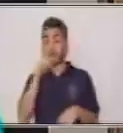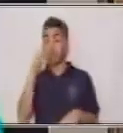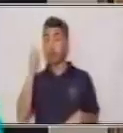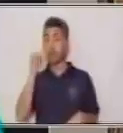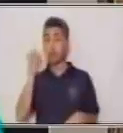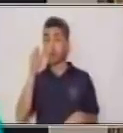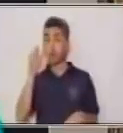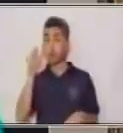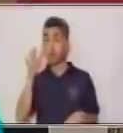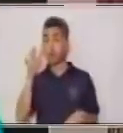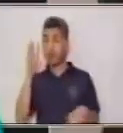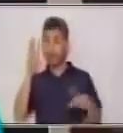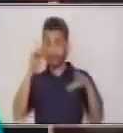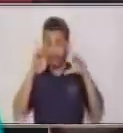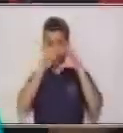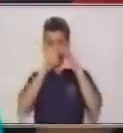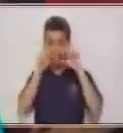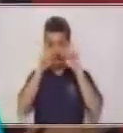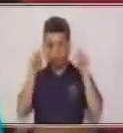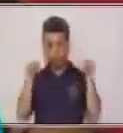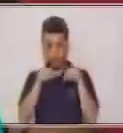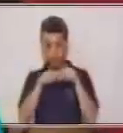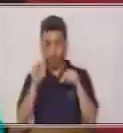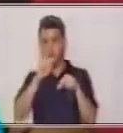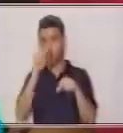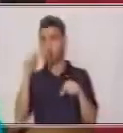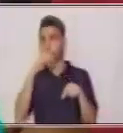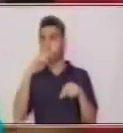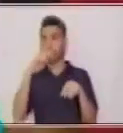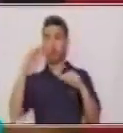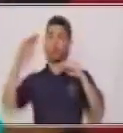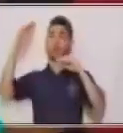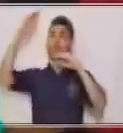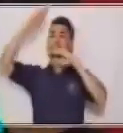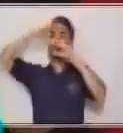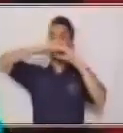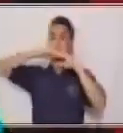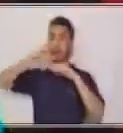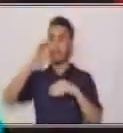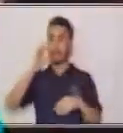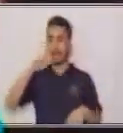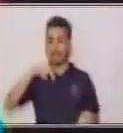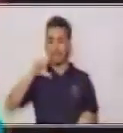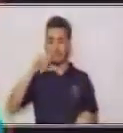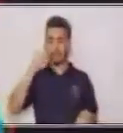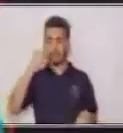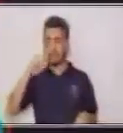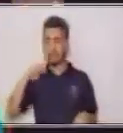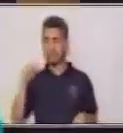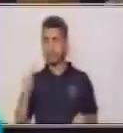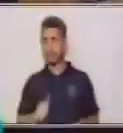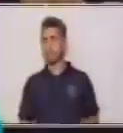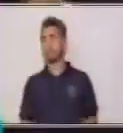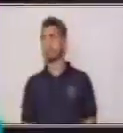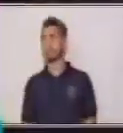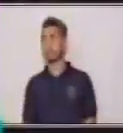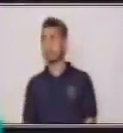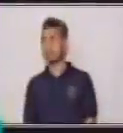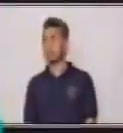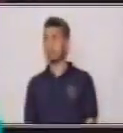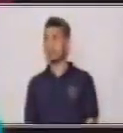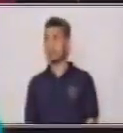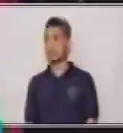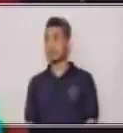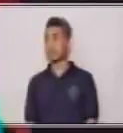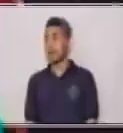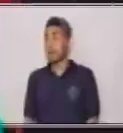rojo encima. Muy bien. nos vamos a la siguiente actividad. Y si no lo